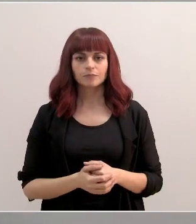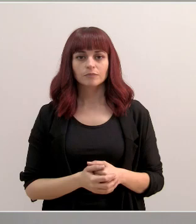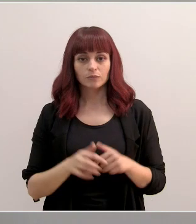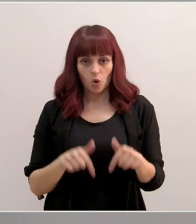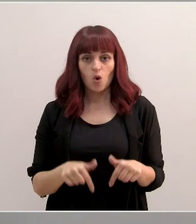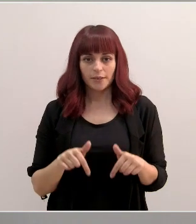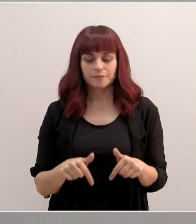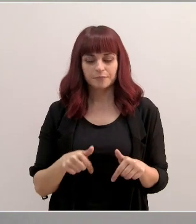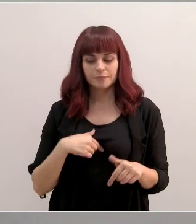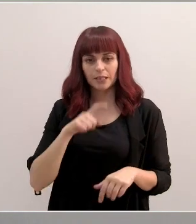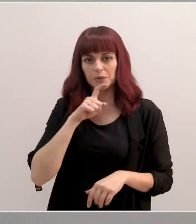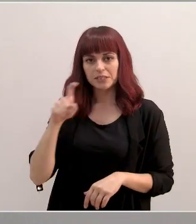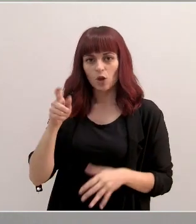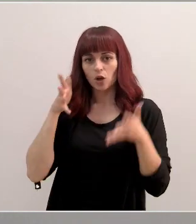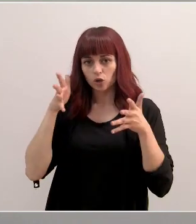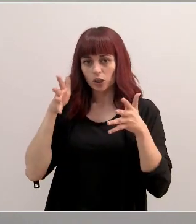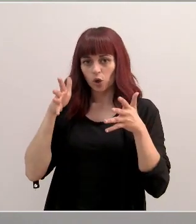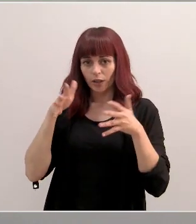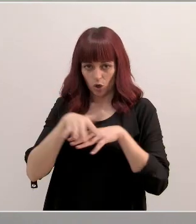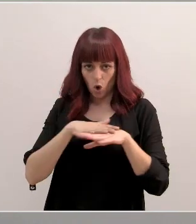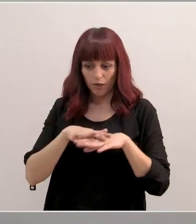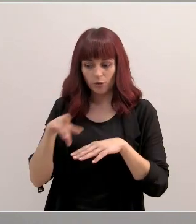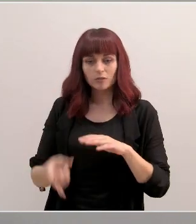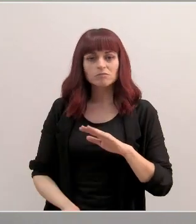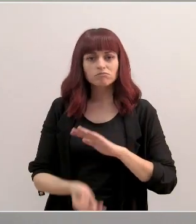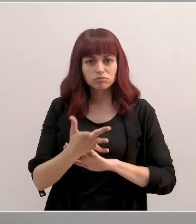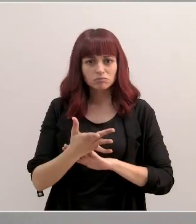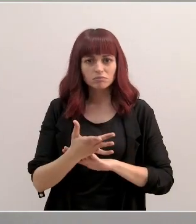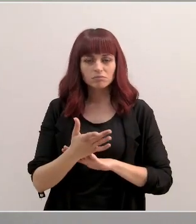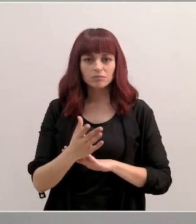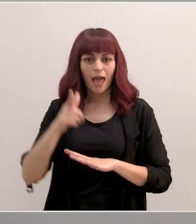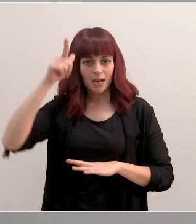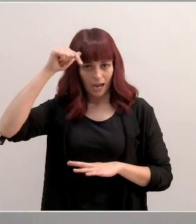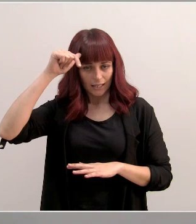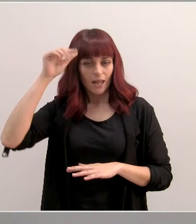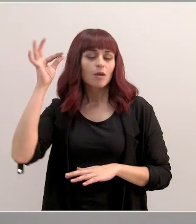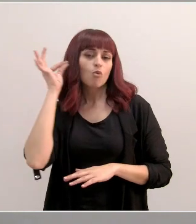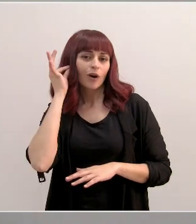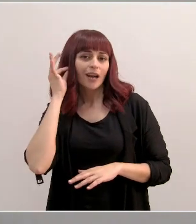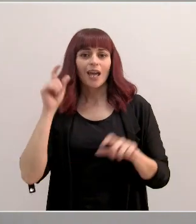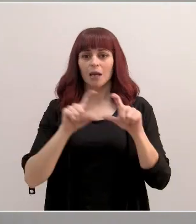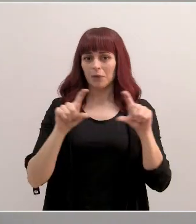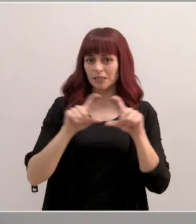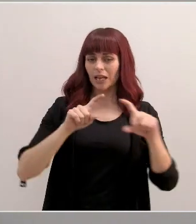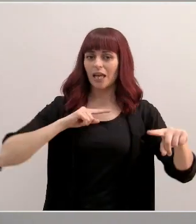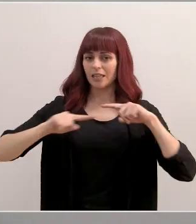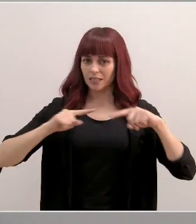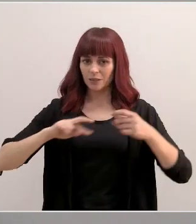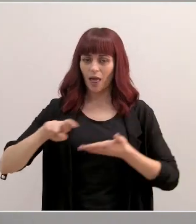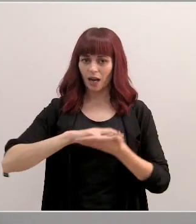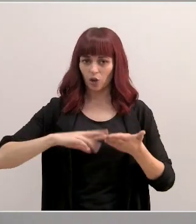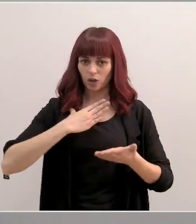hoy he informado al Consejo de Gobierno de la creación de la Cátedra de Mujer Empresaria y Directiva de la Región de Murcia